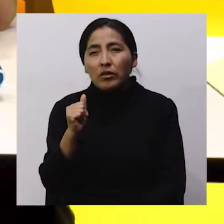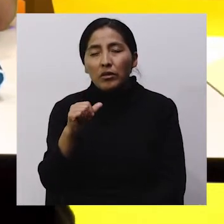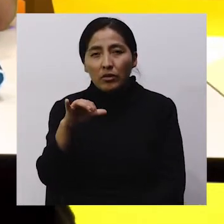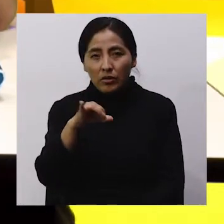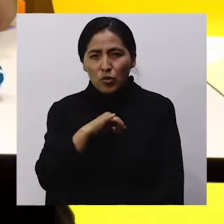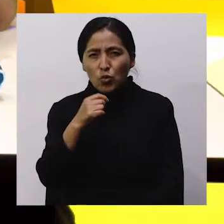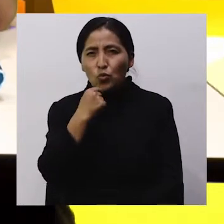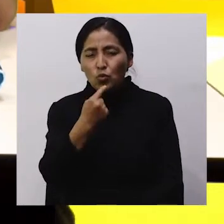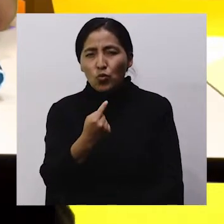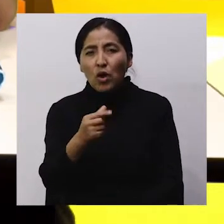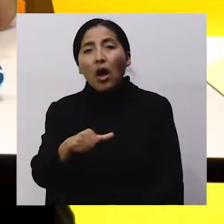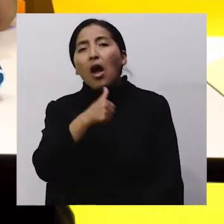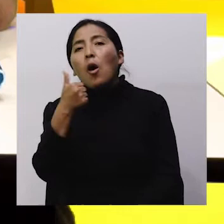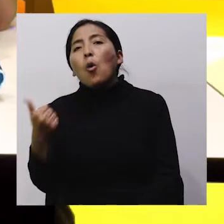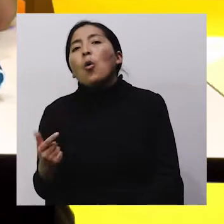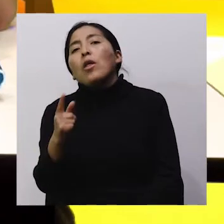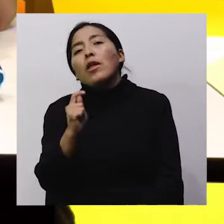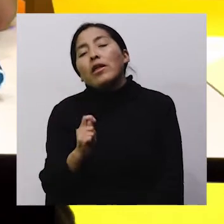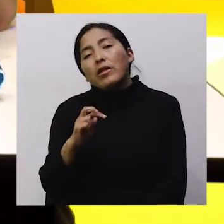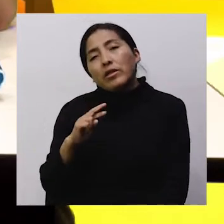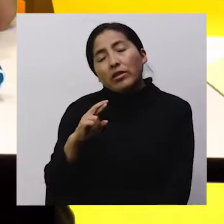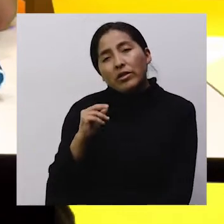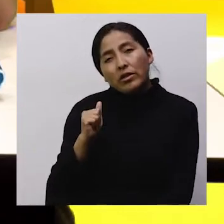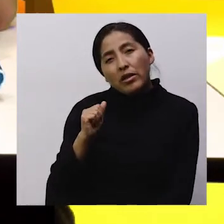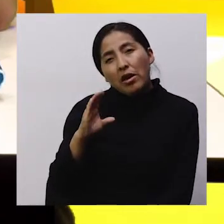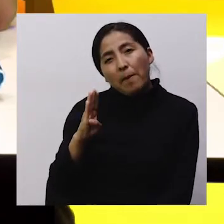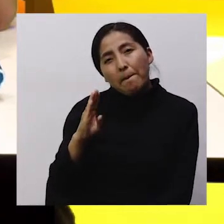Yo voy a decir la siguiente trabalengua